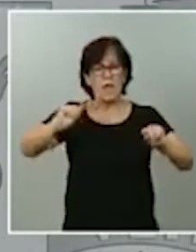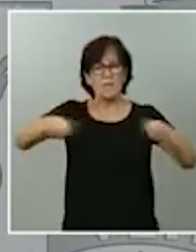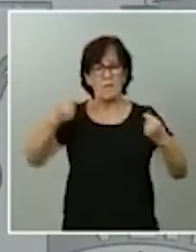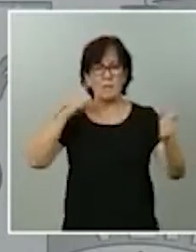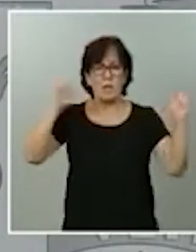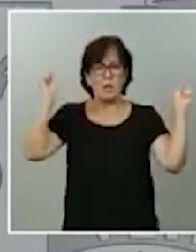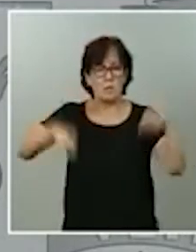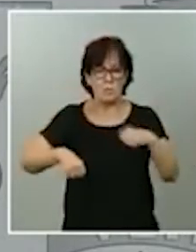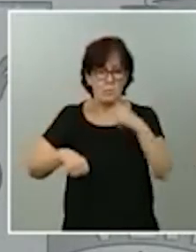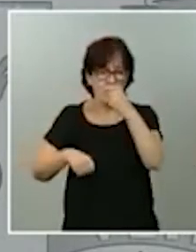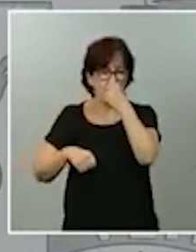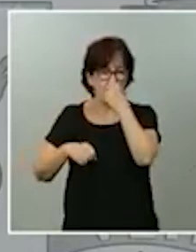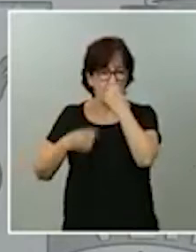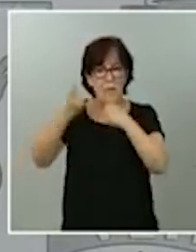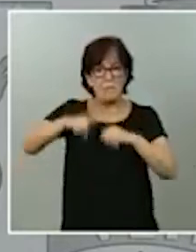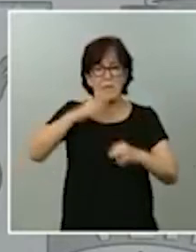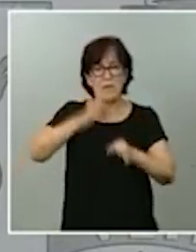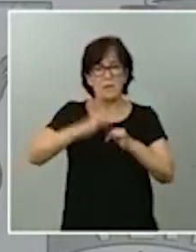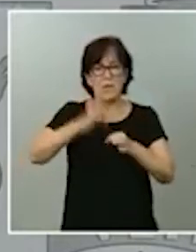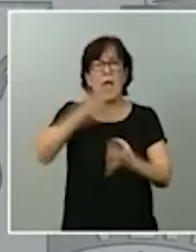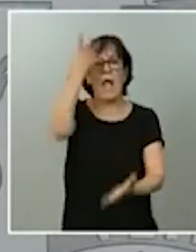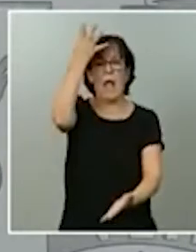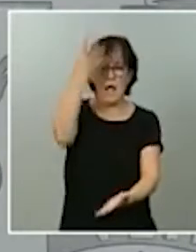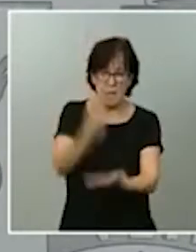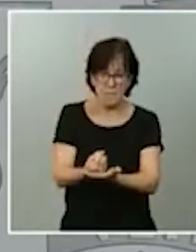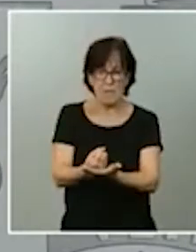tengamos en el mes de septiembre la aplicación radar COVID